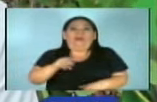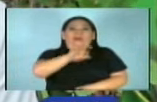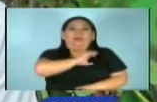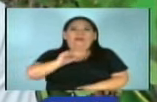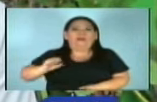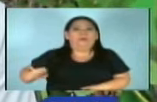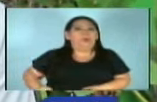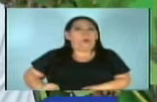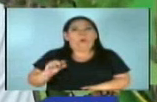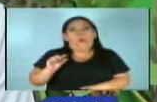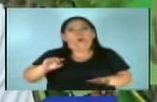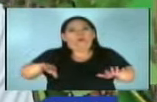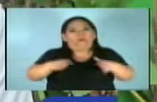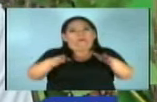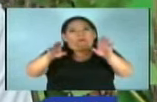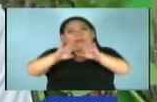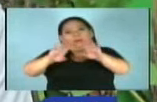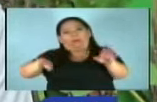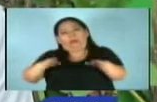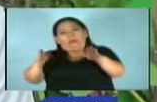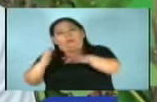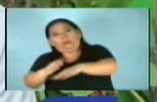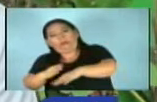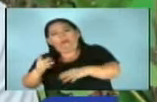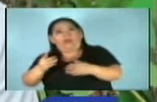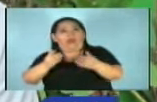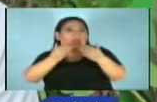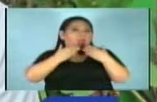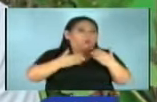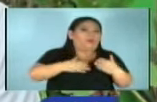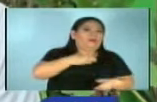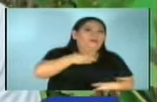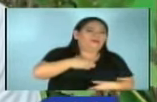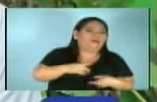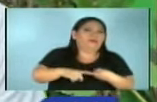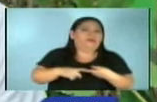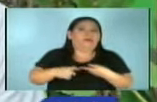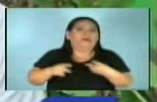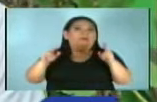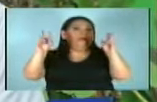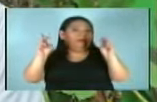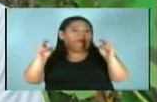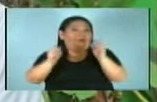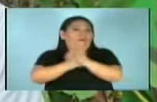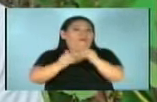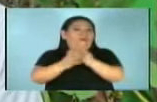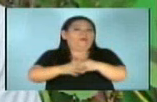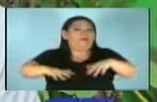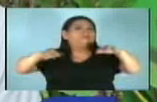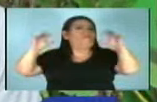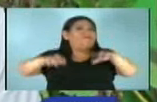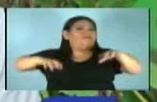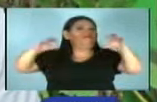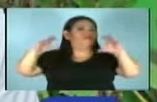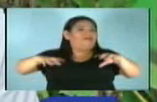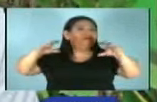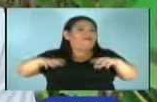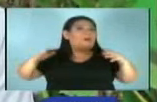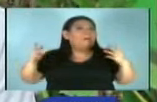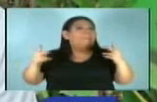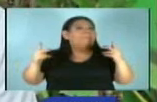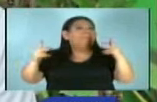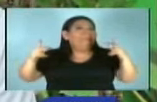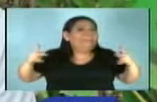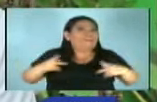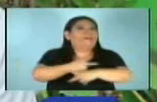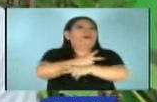muy deforestado, con problemáticas en el acceso al agua, alimentación, por lo cual un evento climático extremo lo que vendría a ser es a exacerbar